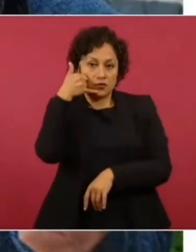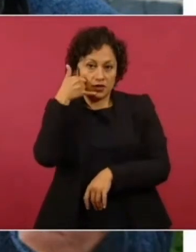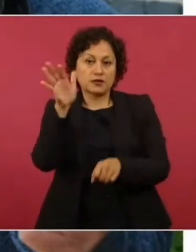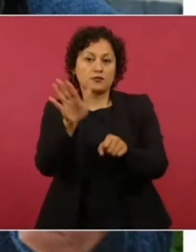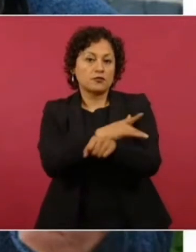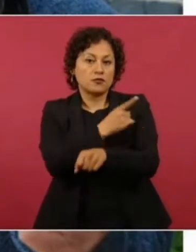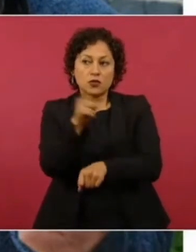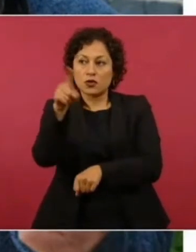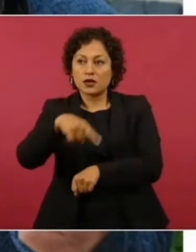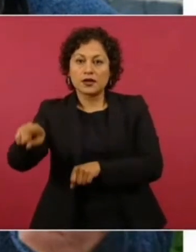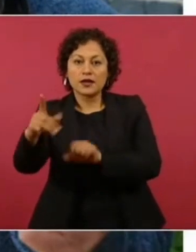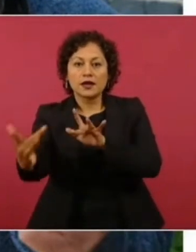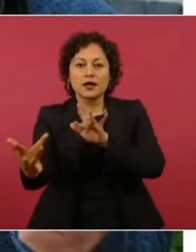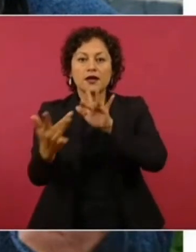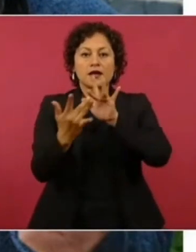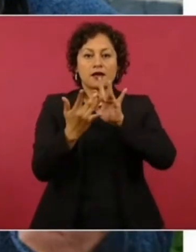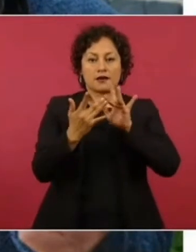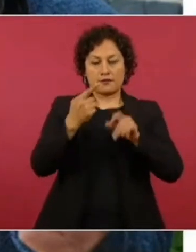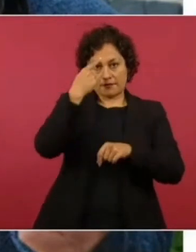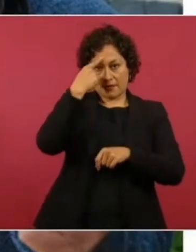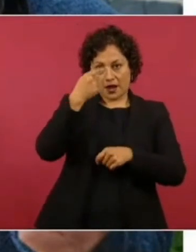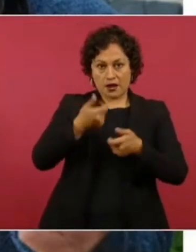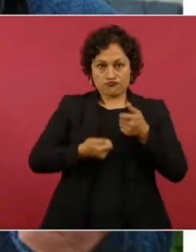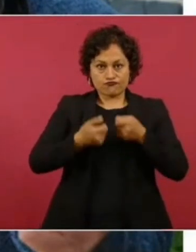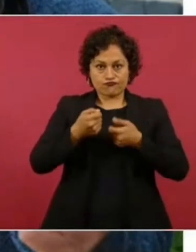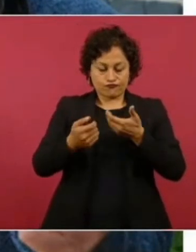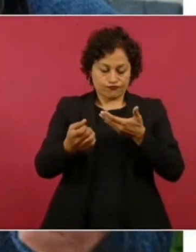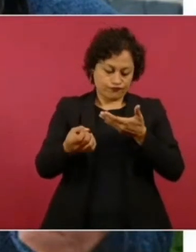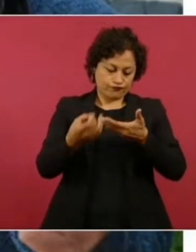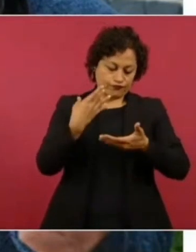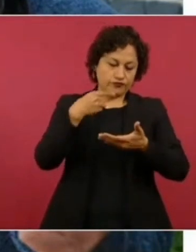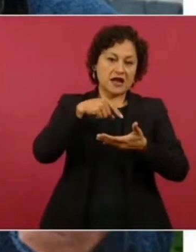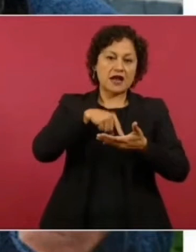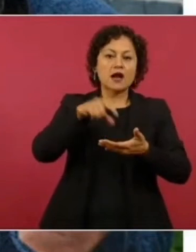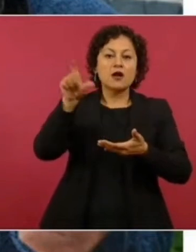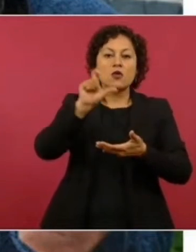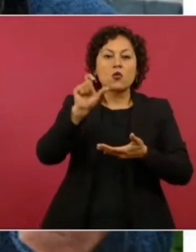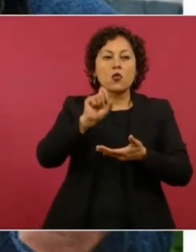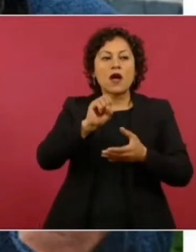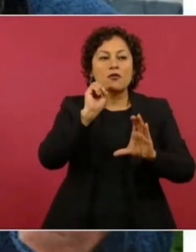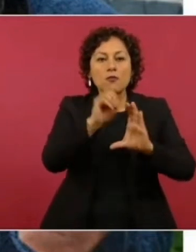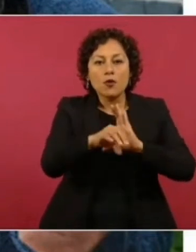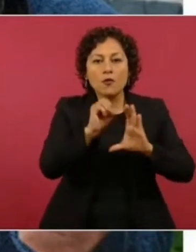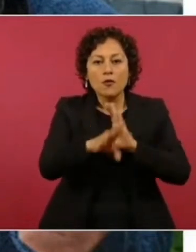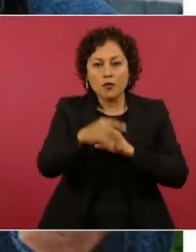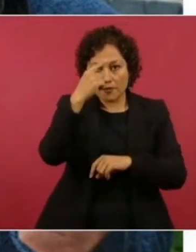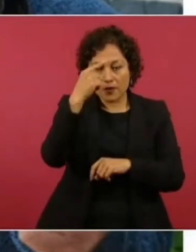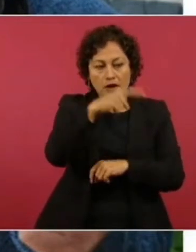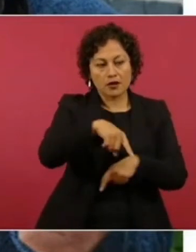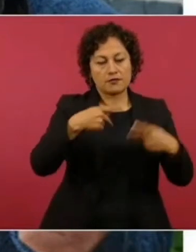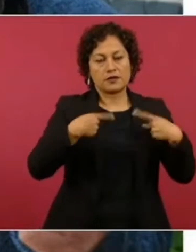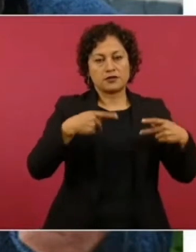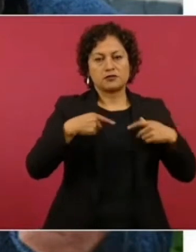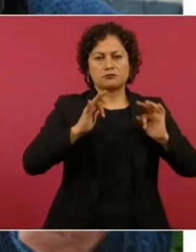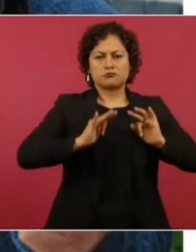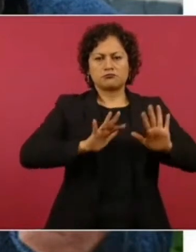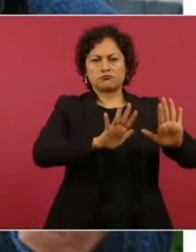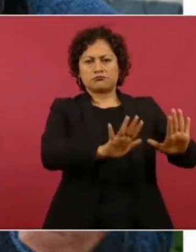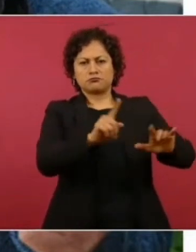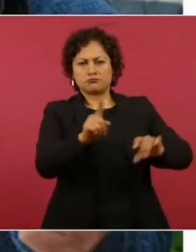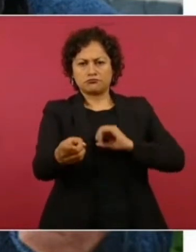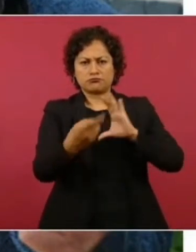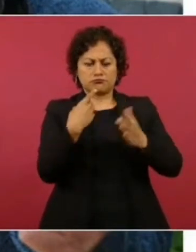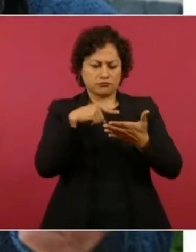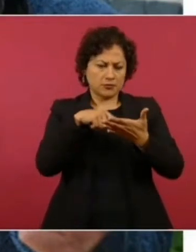a su celular le estaremos avisando cuándo son los depósitos y evitar que ellos tengan que moverse. Si por alguna